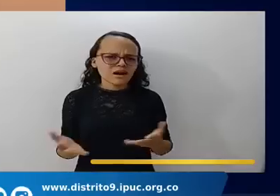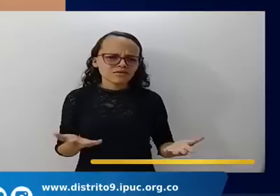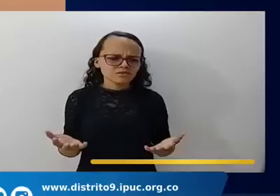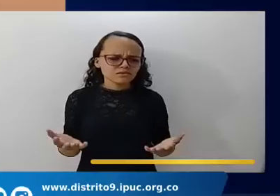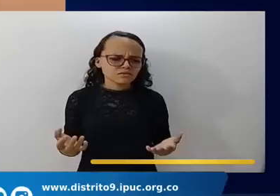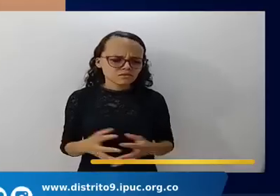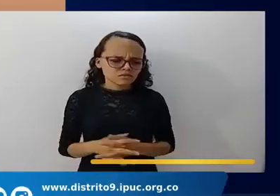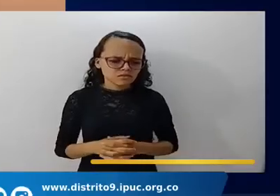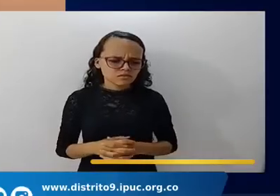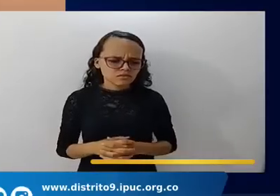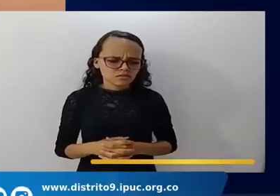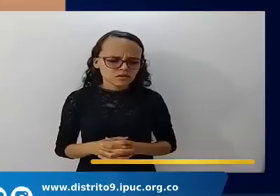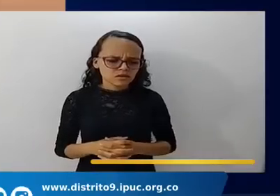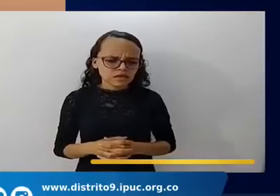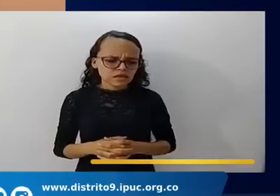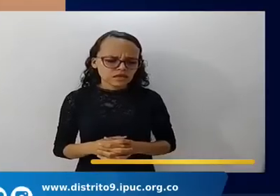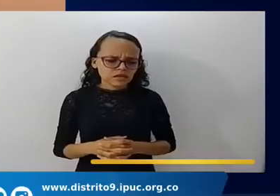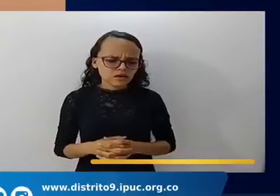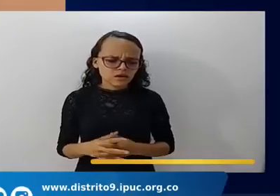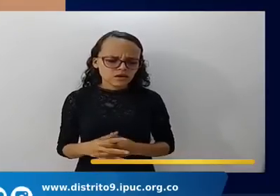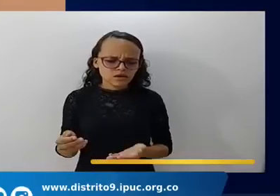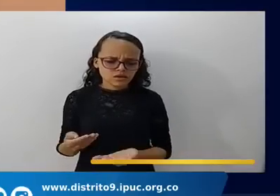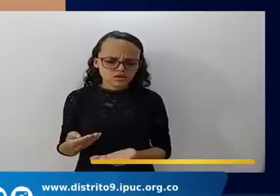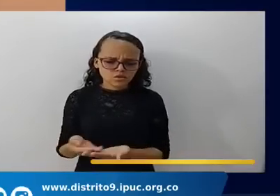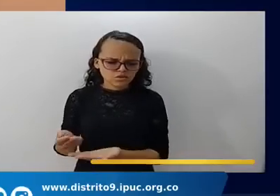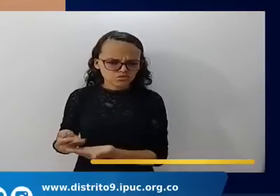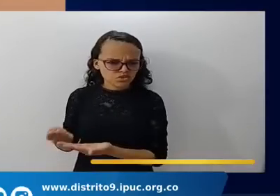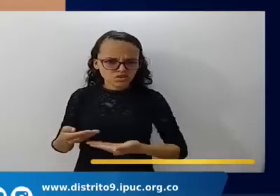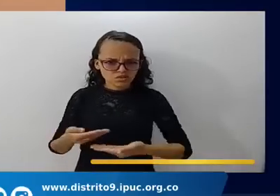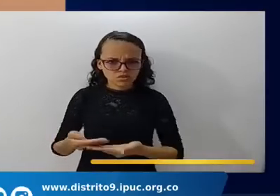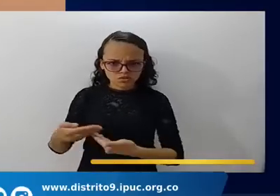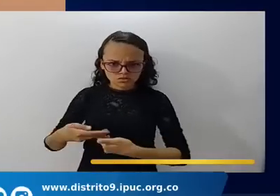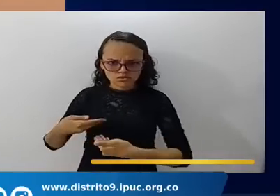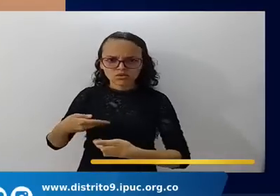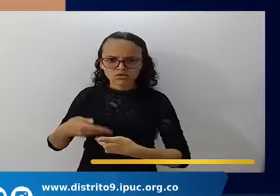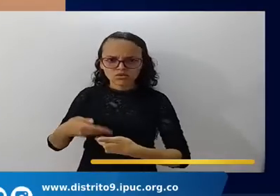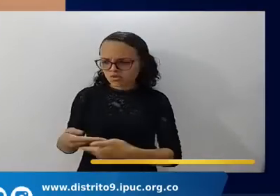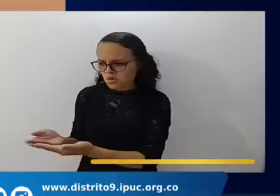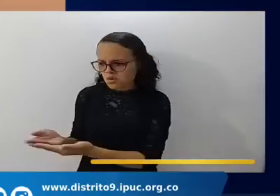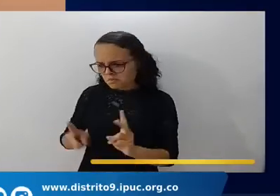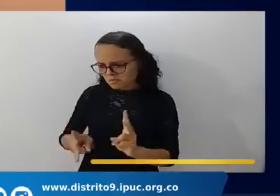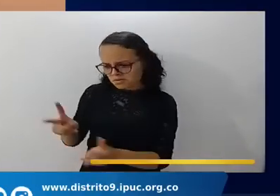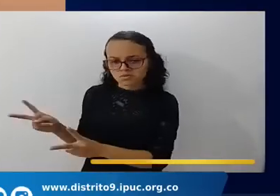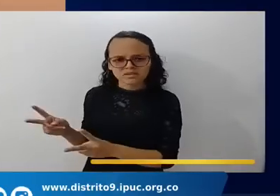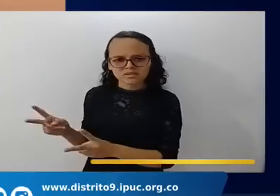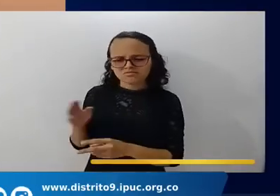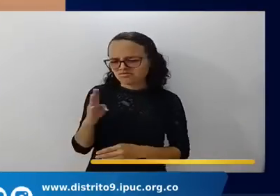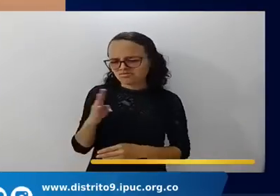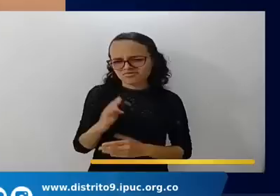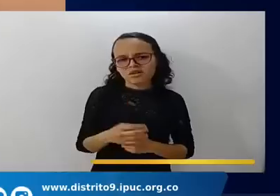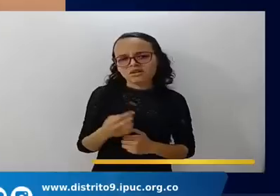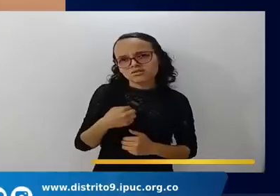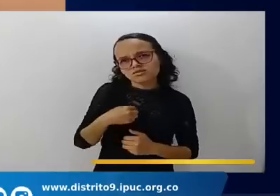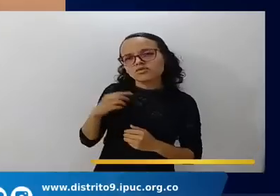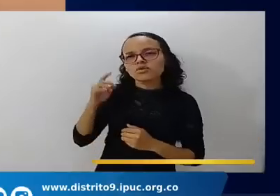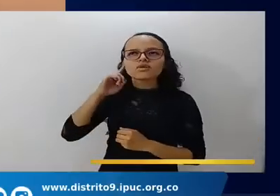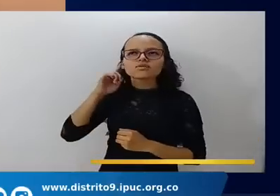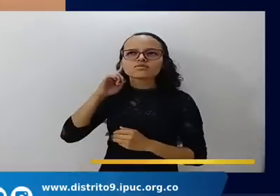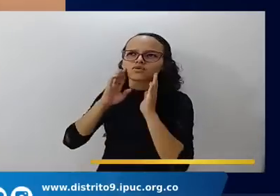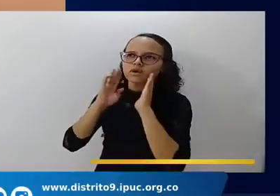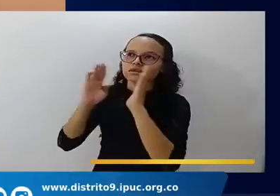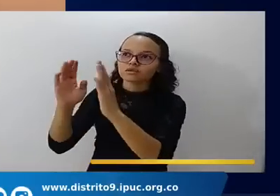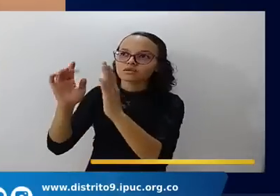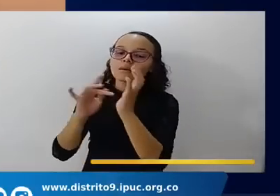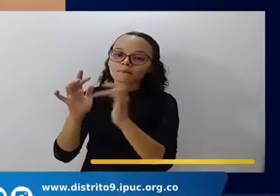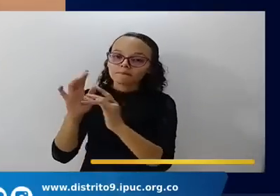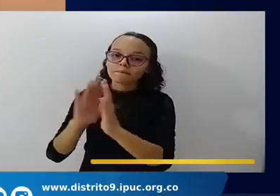soy hombre de escuchar, que oí. Yo sí oigo la palabra de Dios. Claro, Dios nos habla